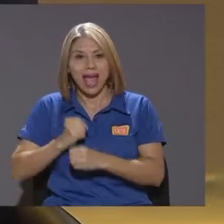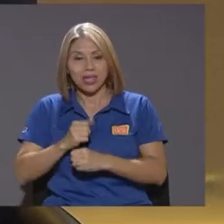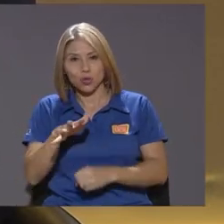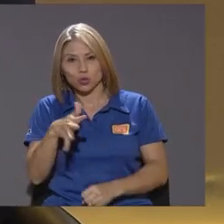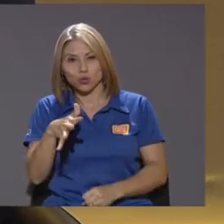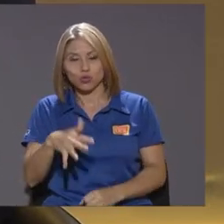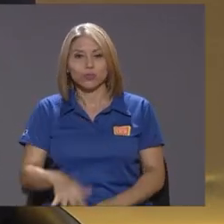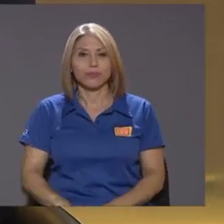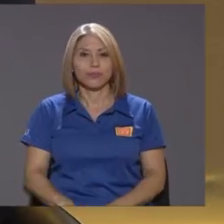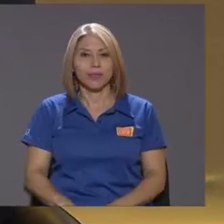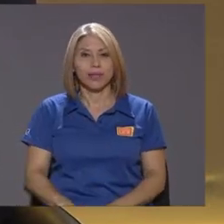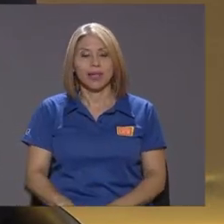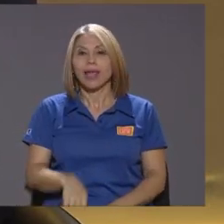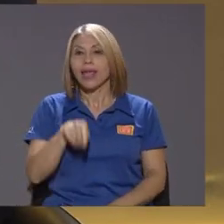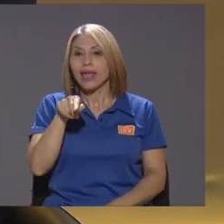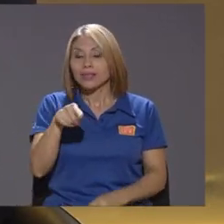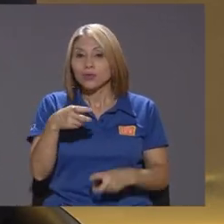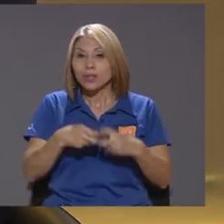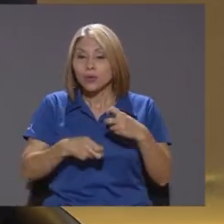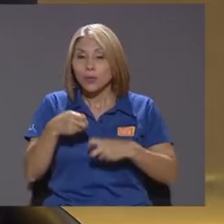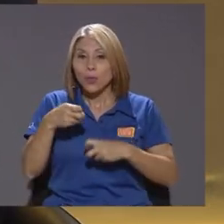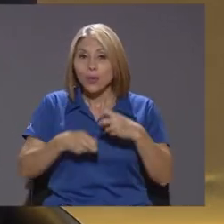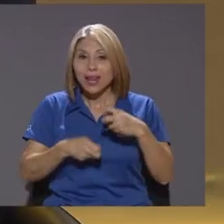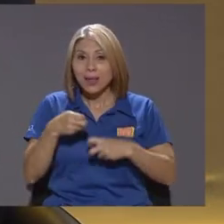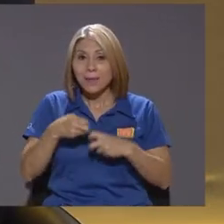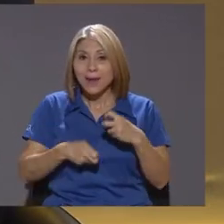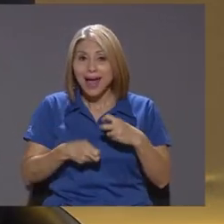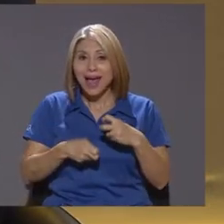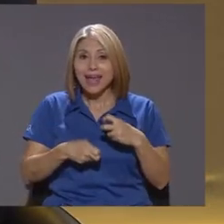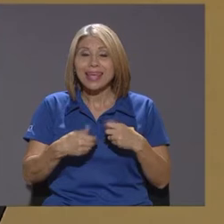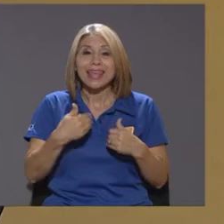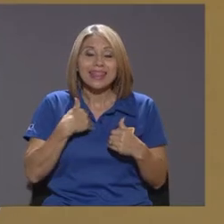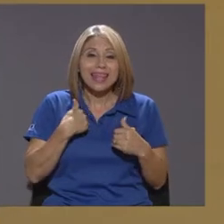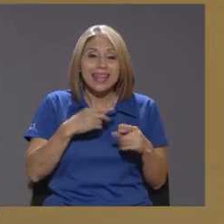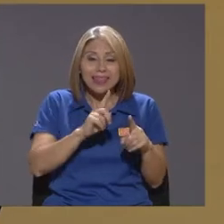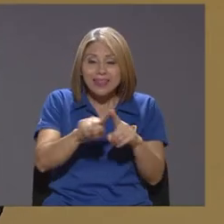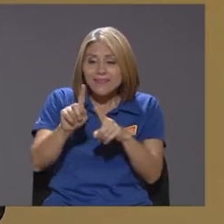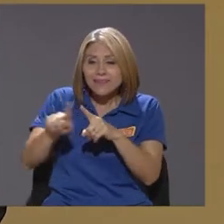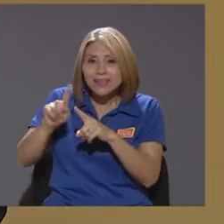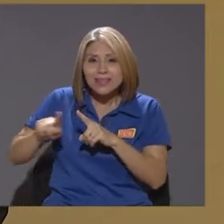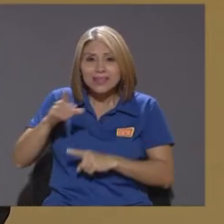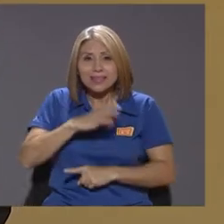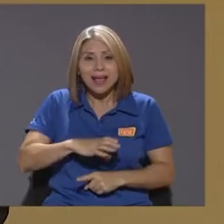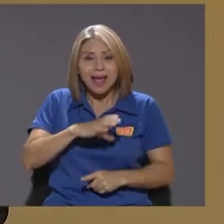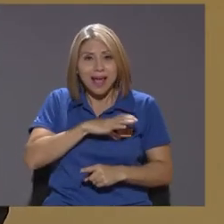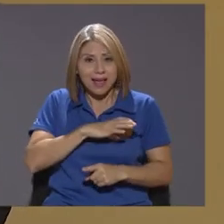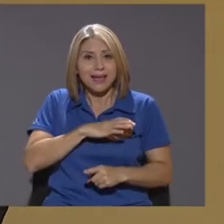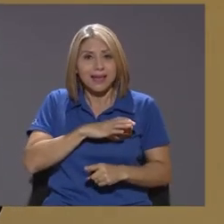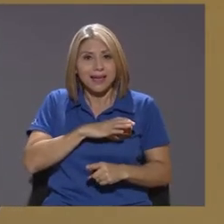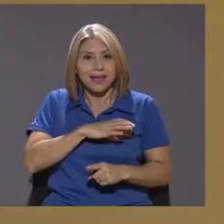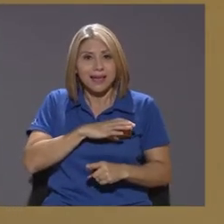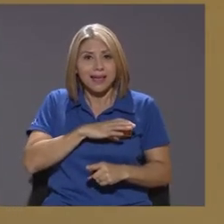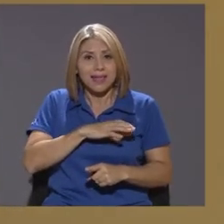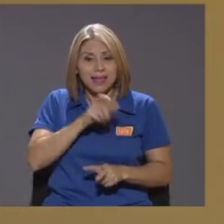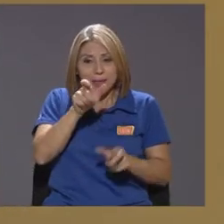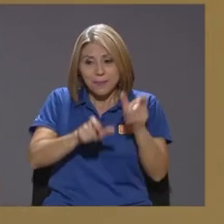y eso tiene el problema que se combina con una serie de sesgos que las personas como individuos económicos tienen